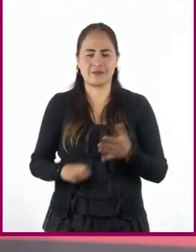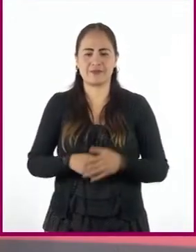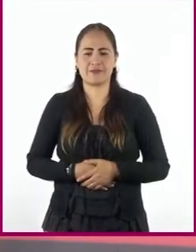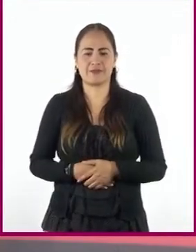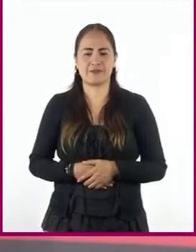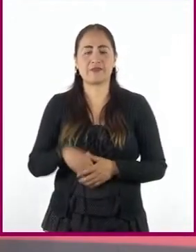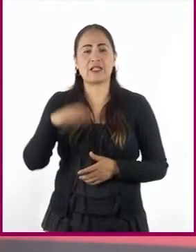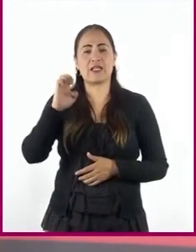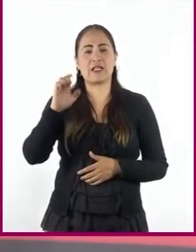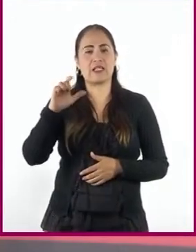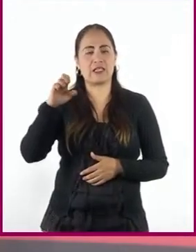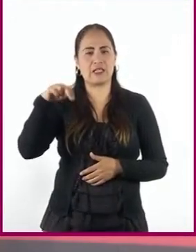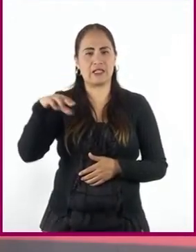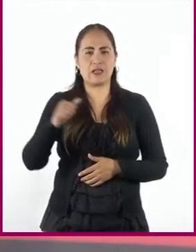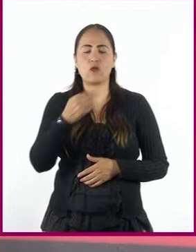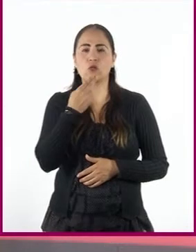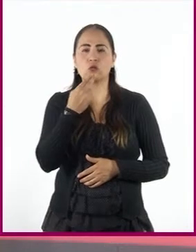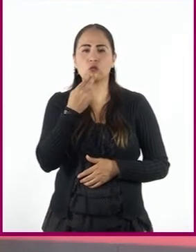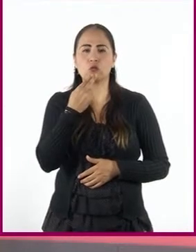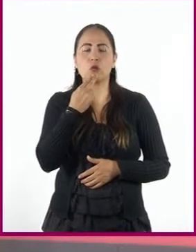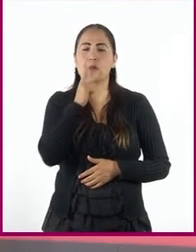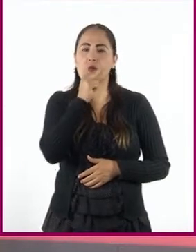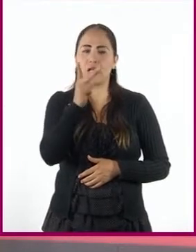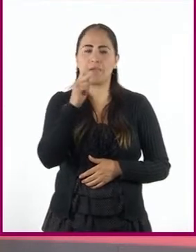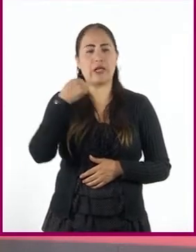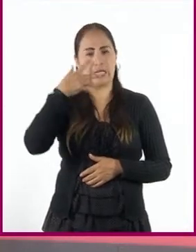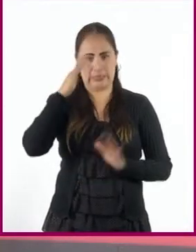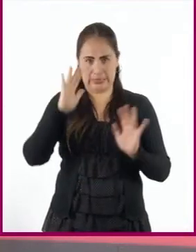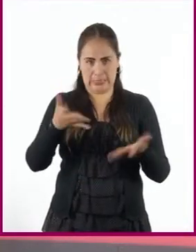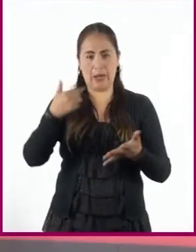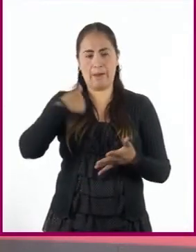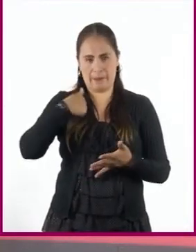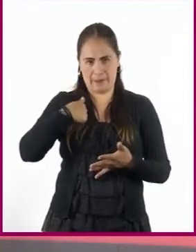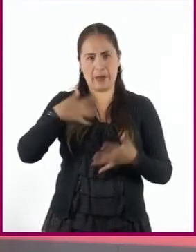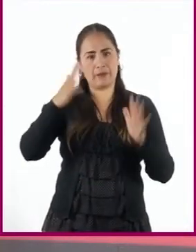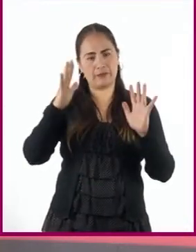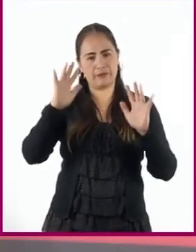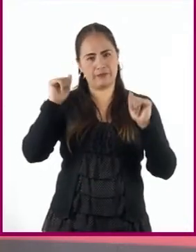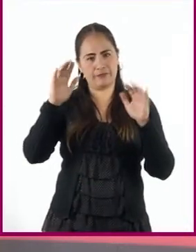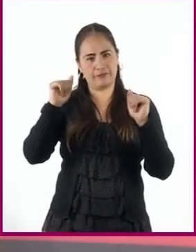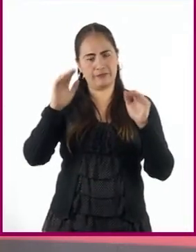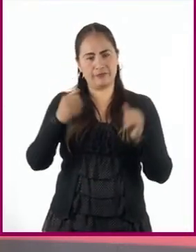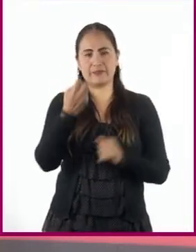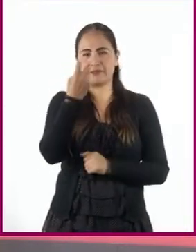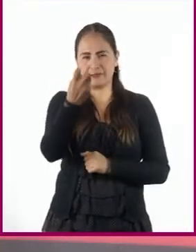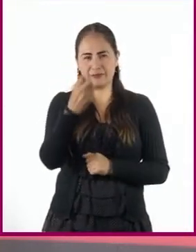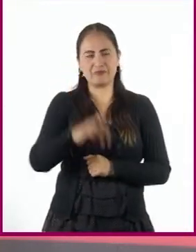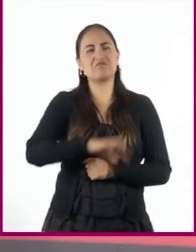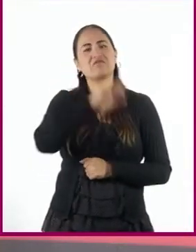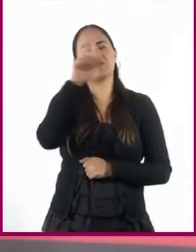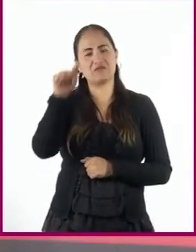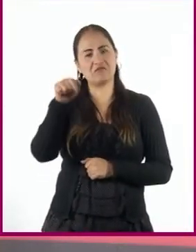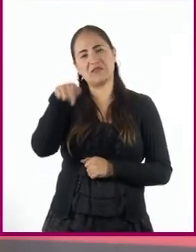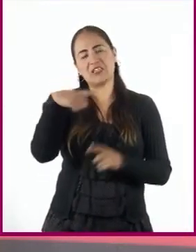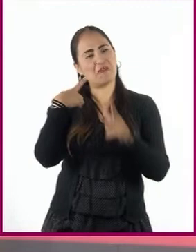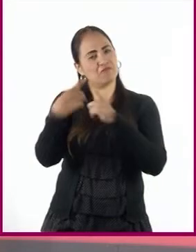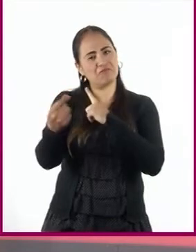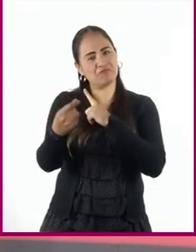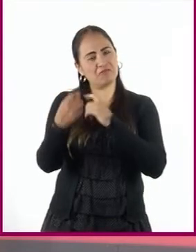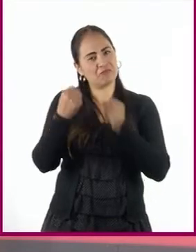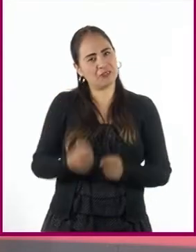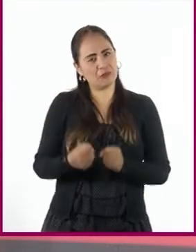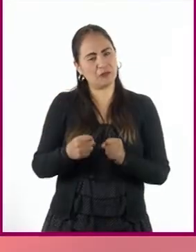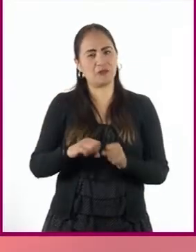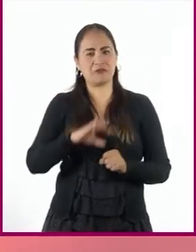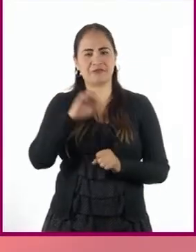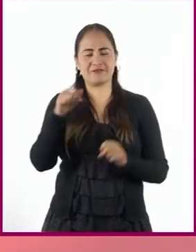Elena utilizó la frase, ya para despedirme. Por lo tanto, es correcto asumir que ya se va. Hasta la